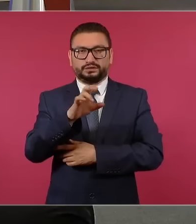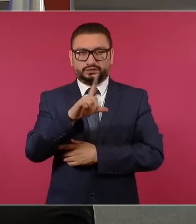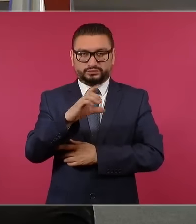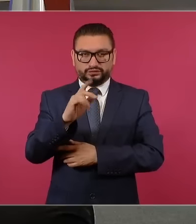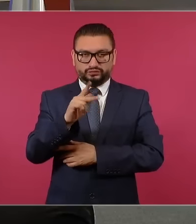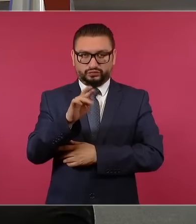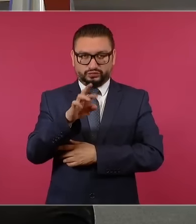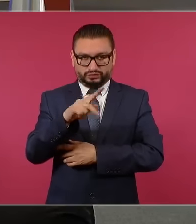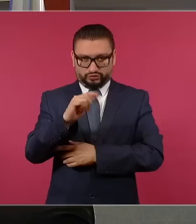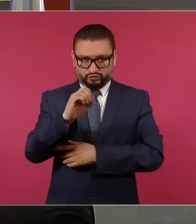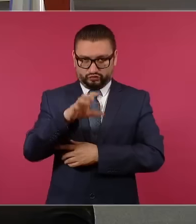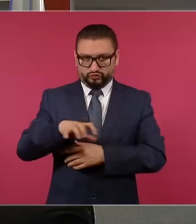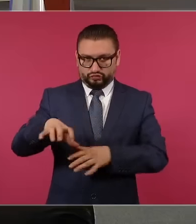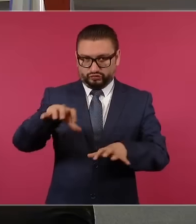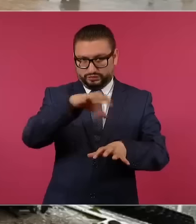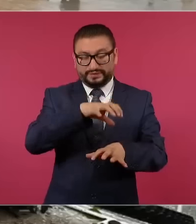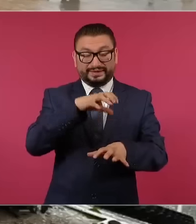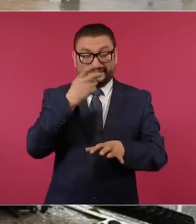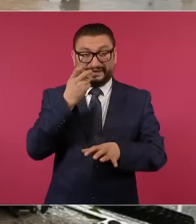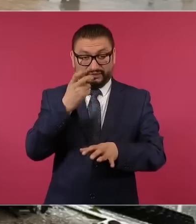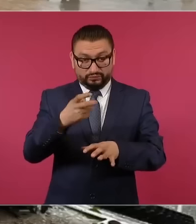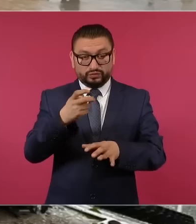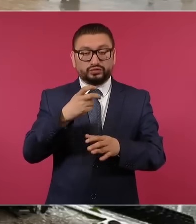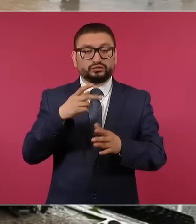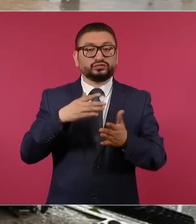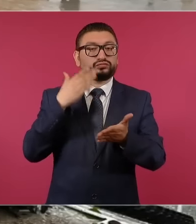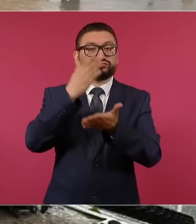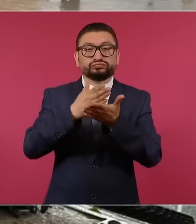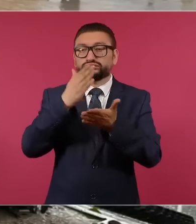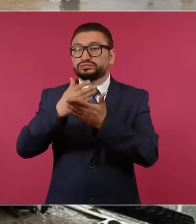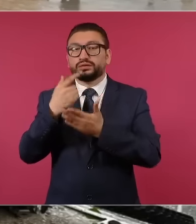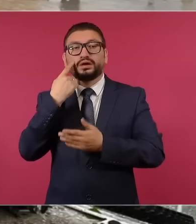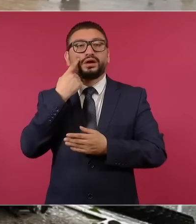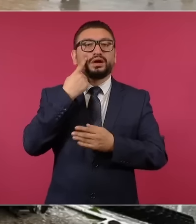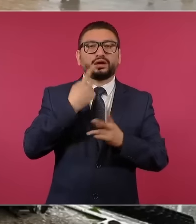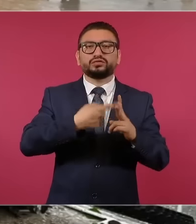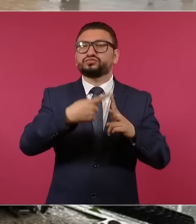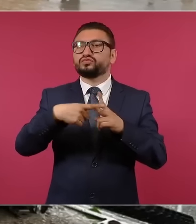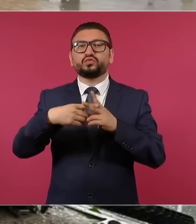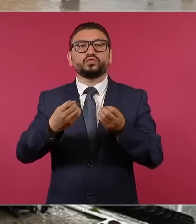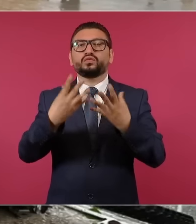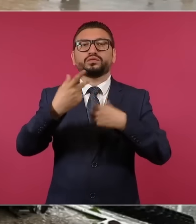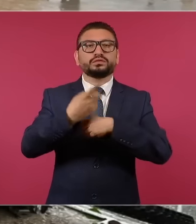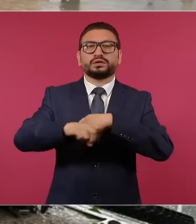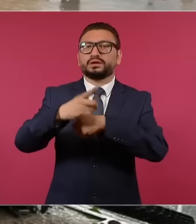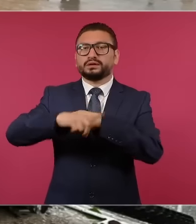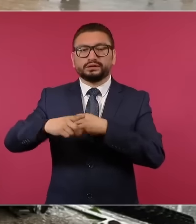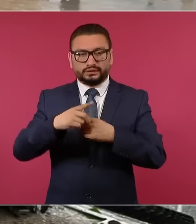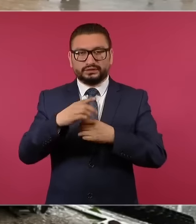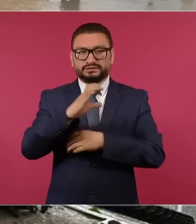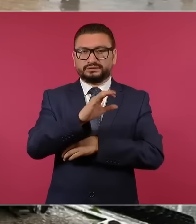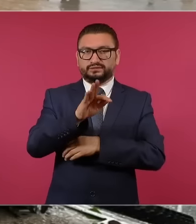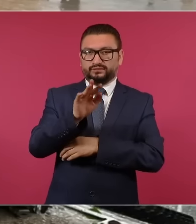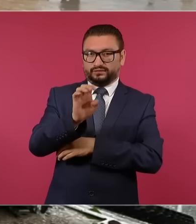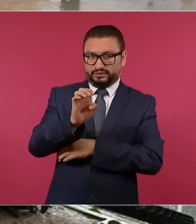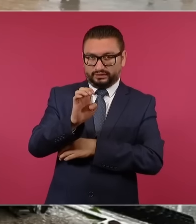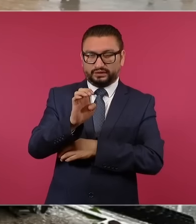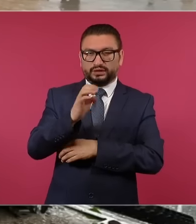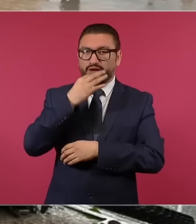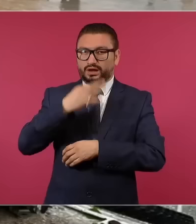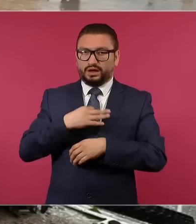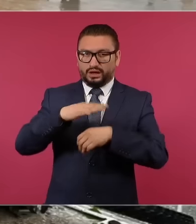Al momento se llevan a cabo estos recorridos para cuantificar los daños. CFE nos ha